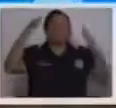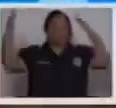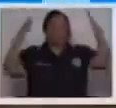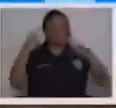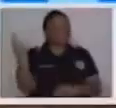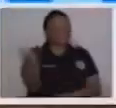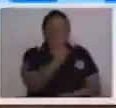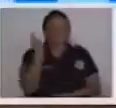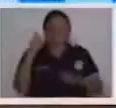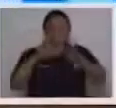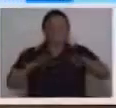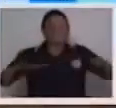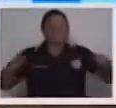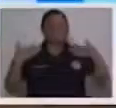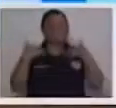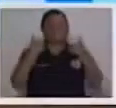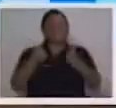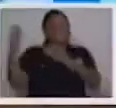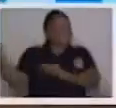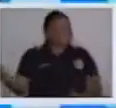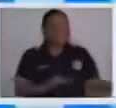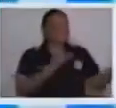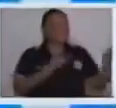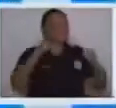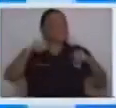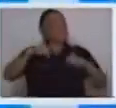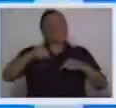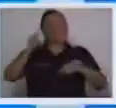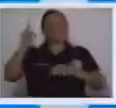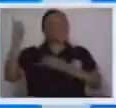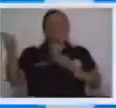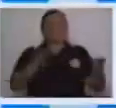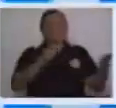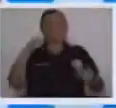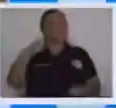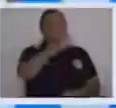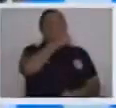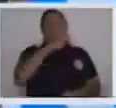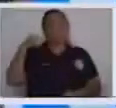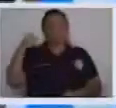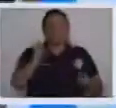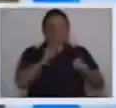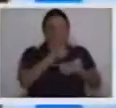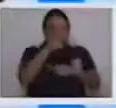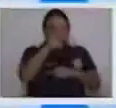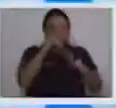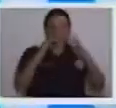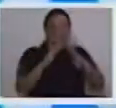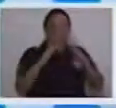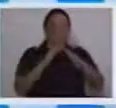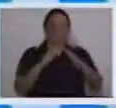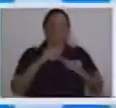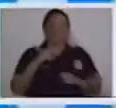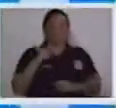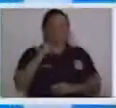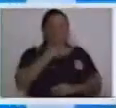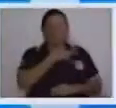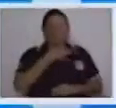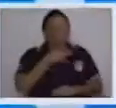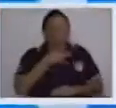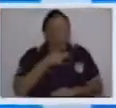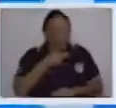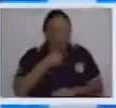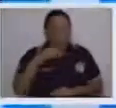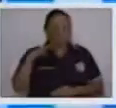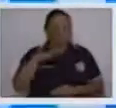Hola chicos, ¿cómo están? Bienvenidos. Bienvenidos una vez más a Cantemos en Casa. Así es, como siempre, es un gusto